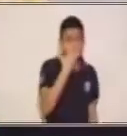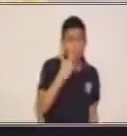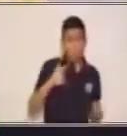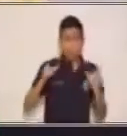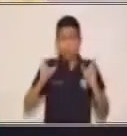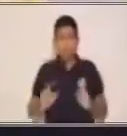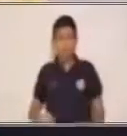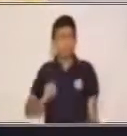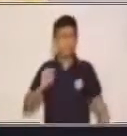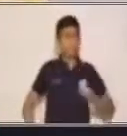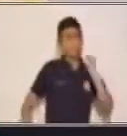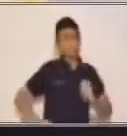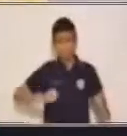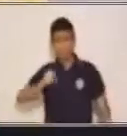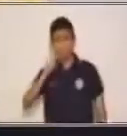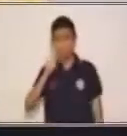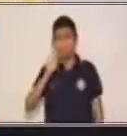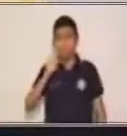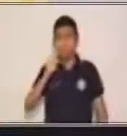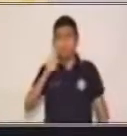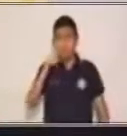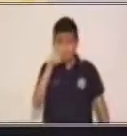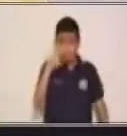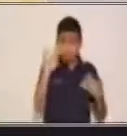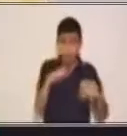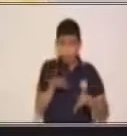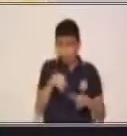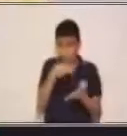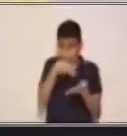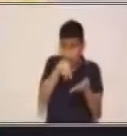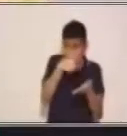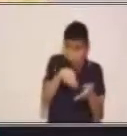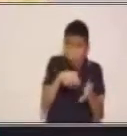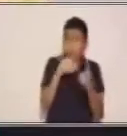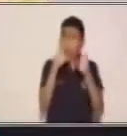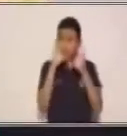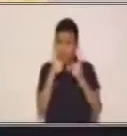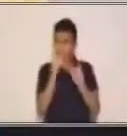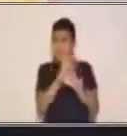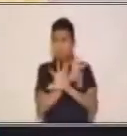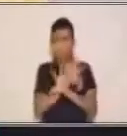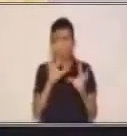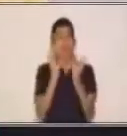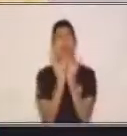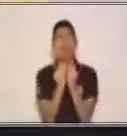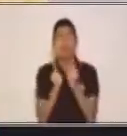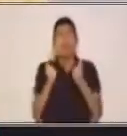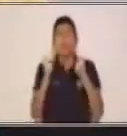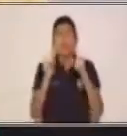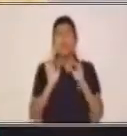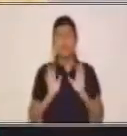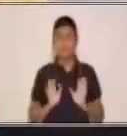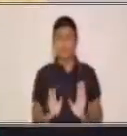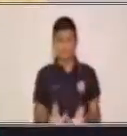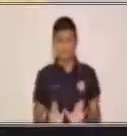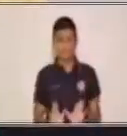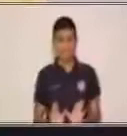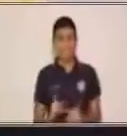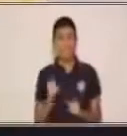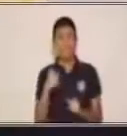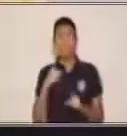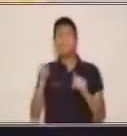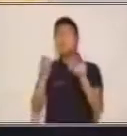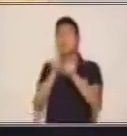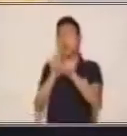alborotado, tras haber bailado, ya se ha relajado. Baila